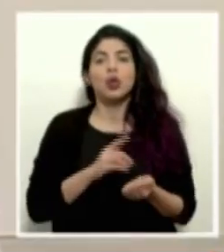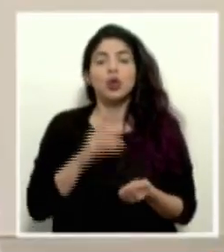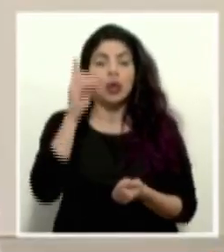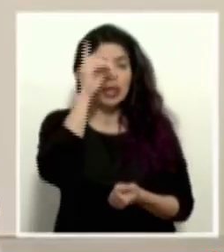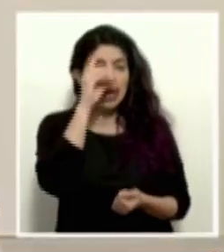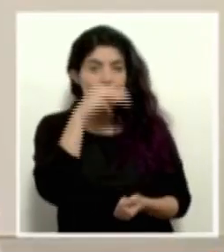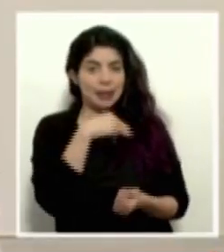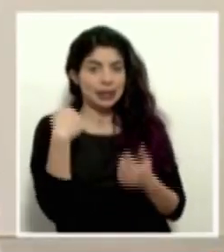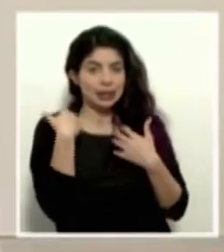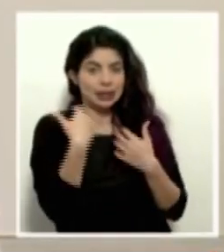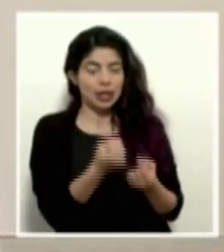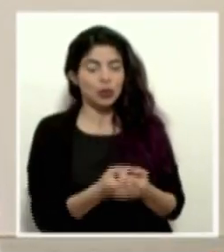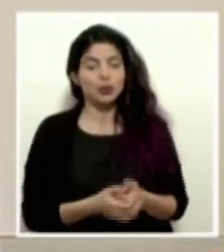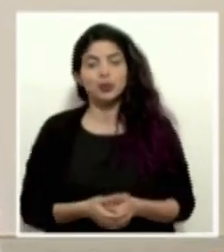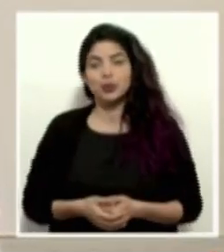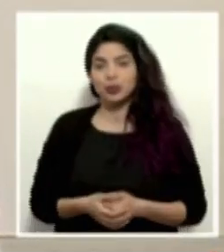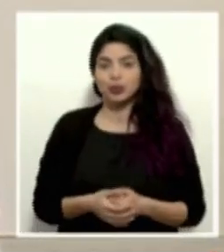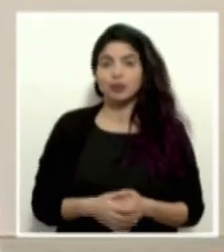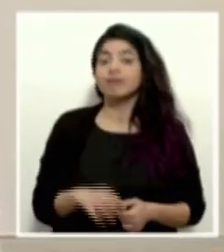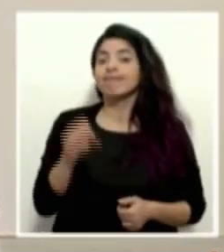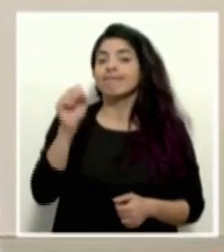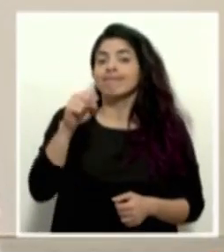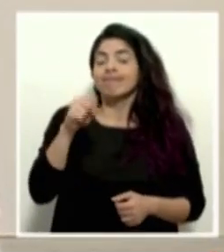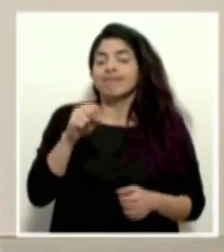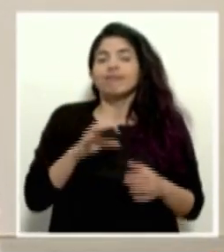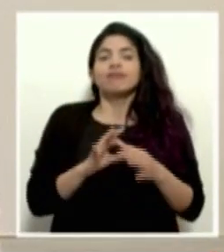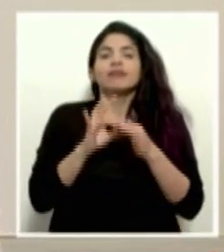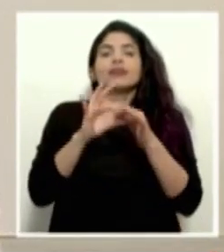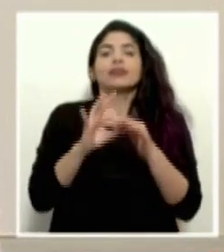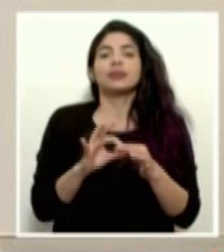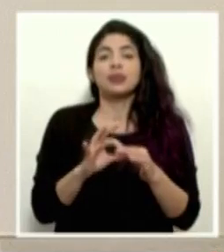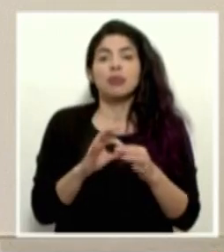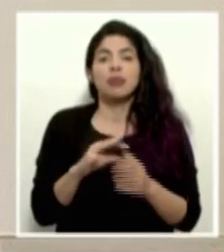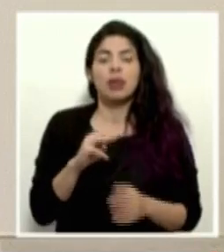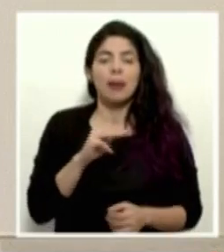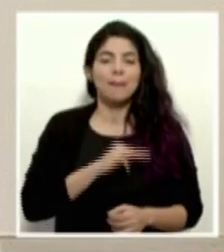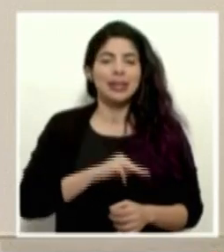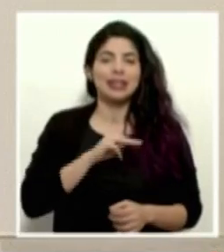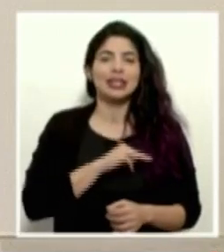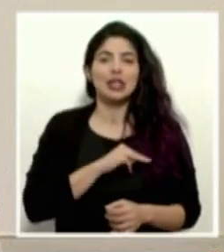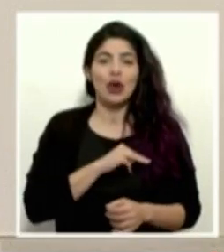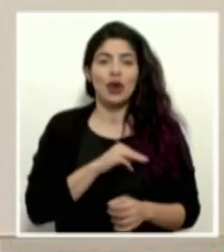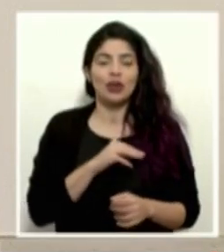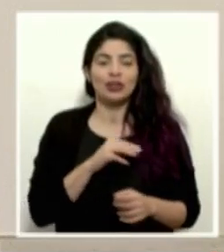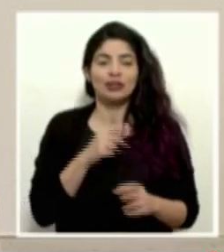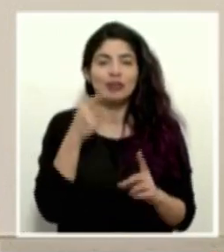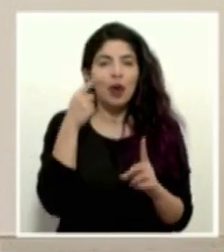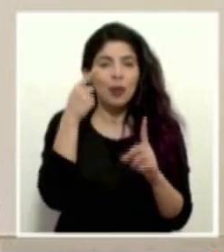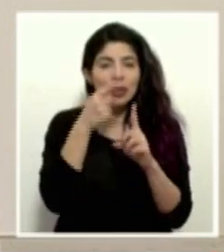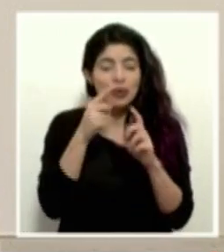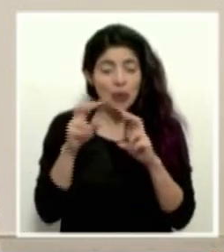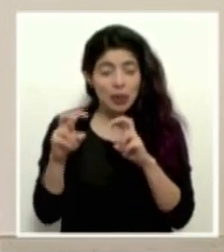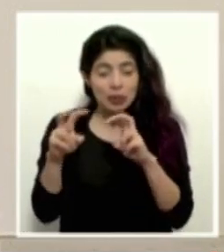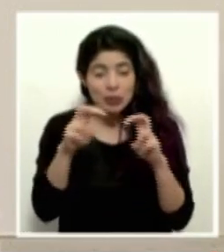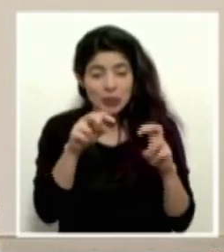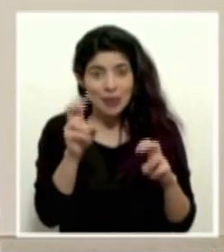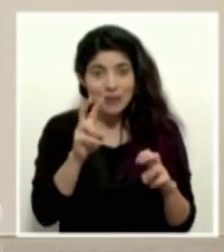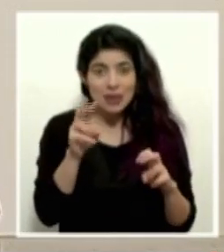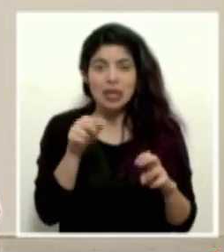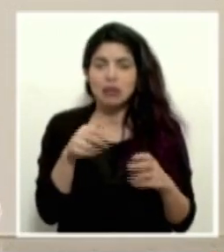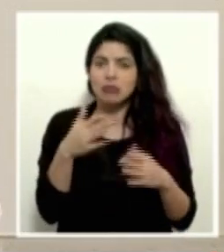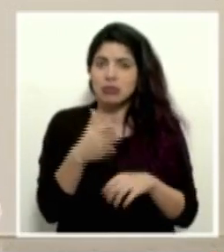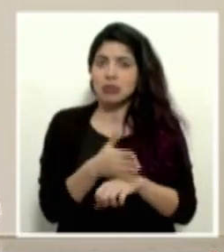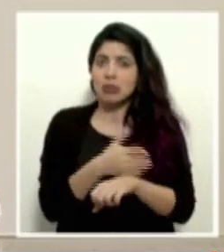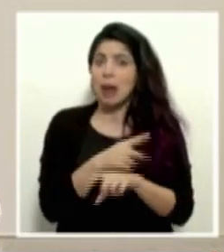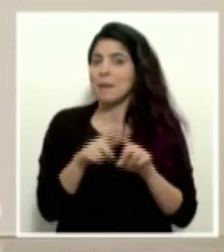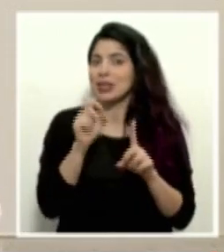Salas, Ministro de Salud. Sí, con respecto a la misión recuperar trazabilidad, hemos avanzado, es una situación